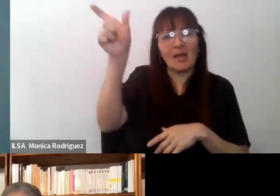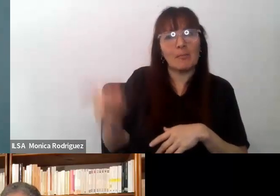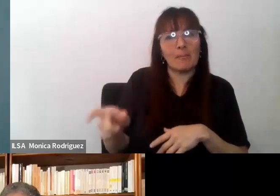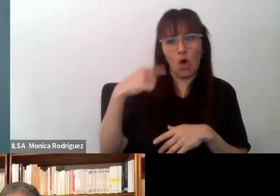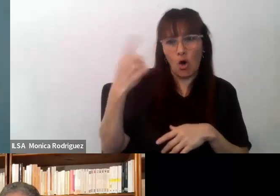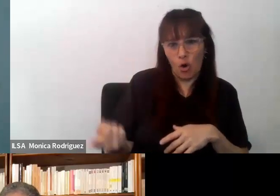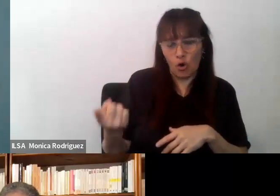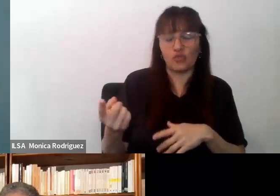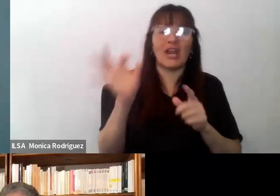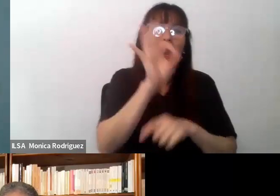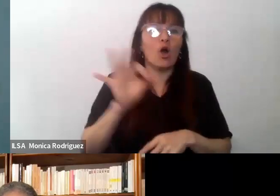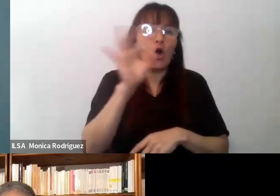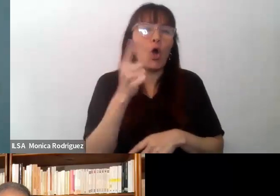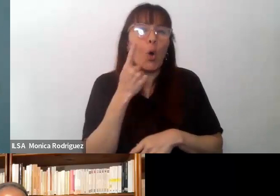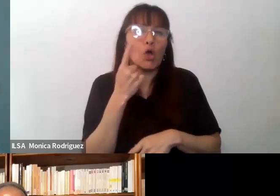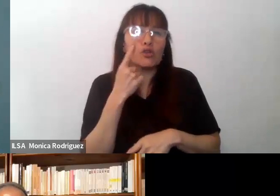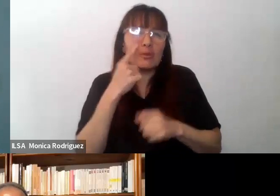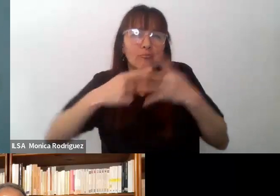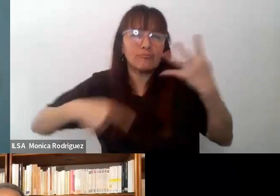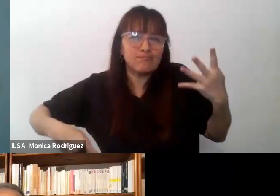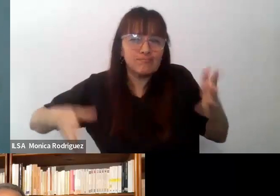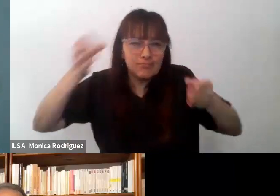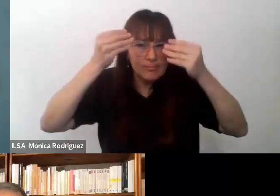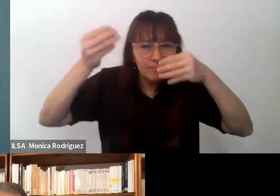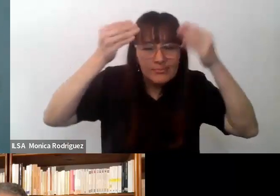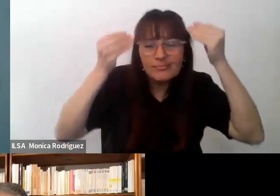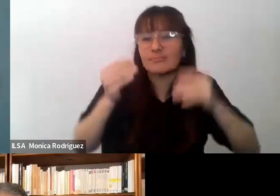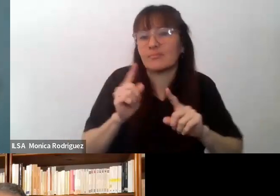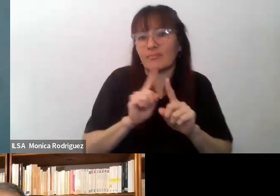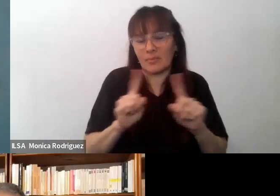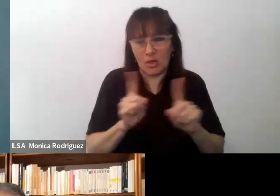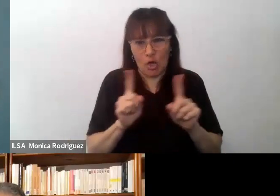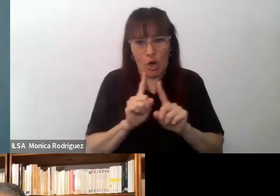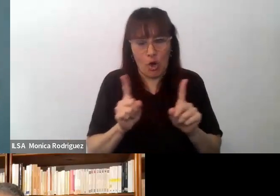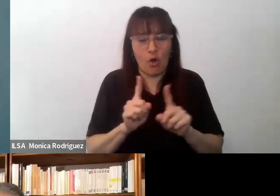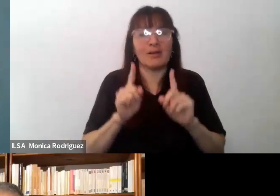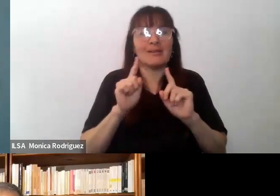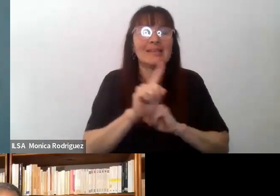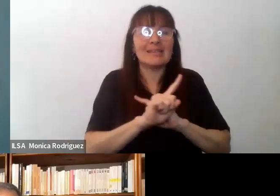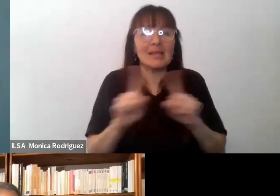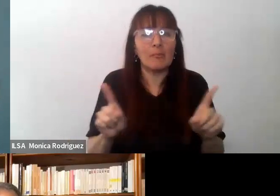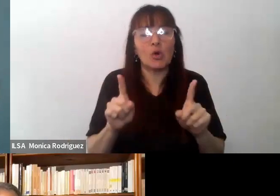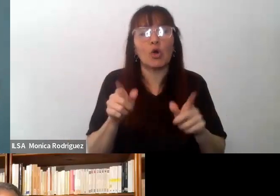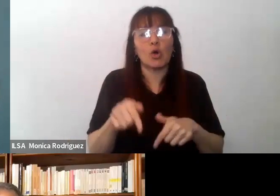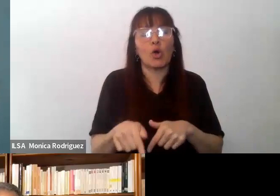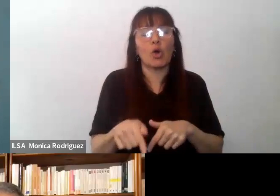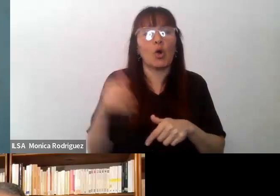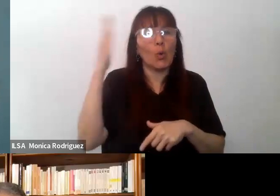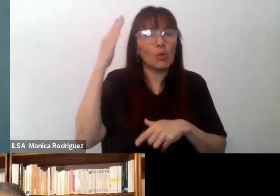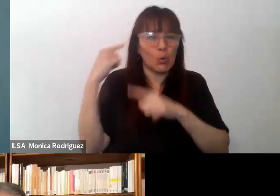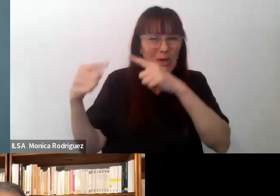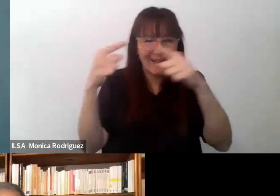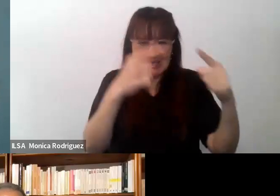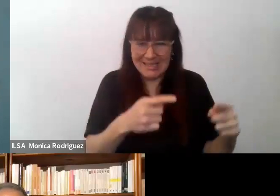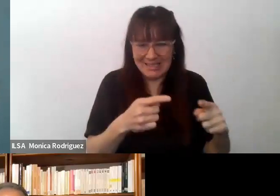acumulación de conocimientos sobre la cultura del otro y menos aún una folclorización de las culturas.